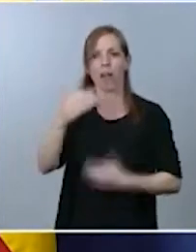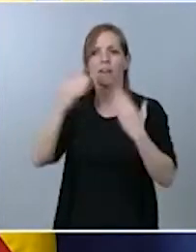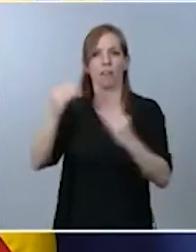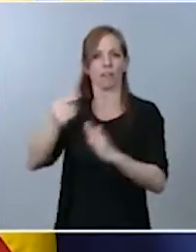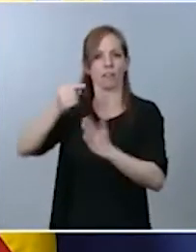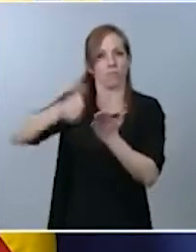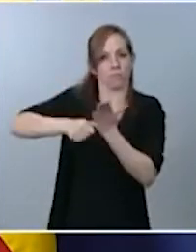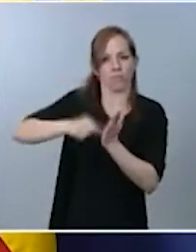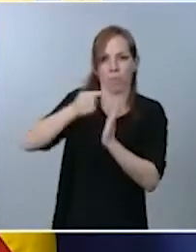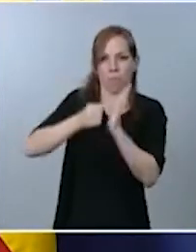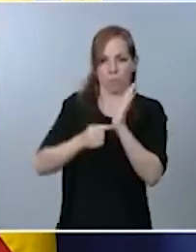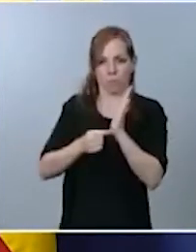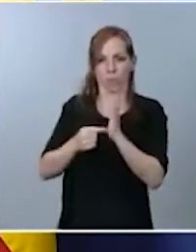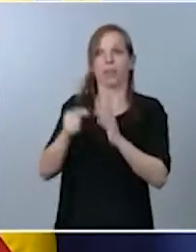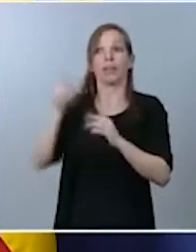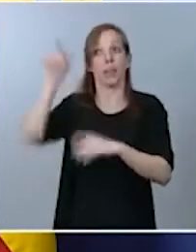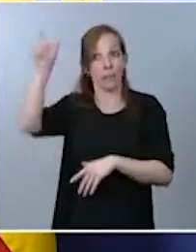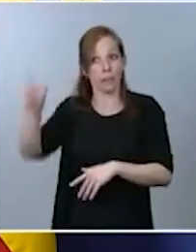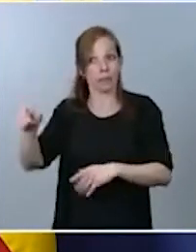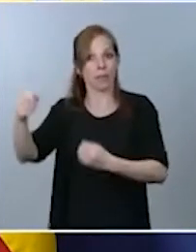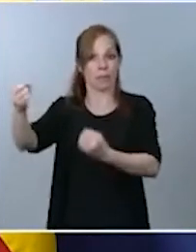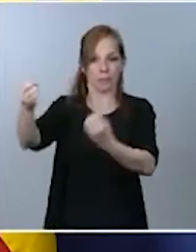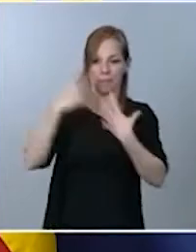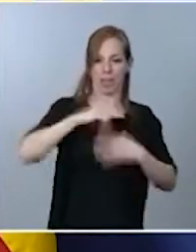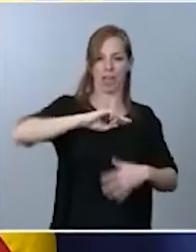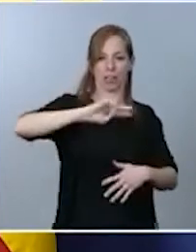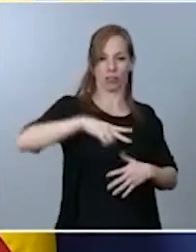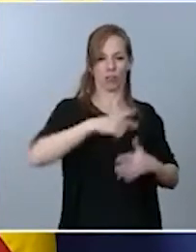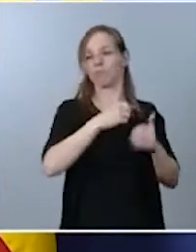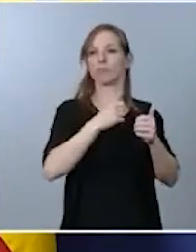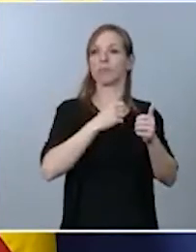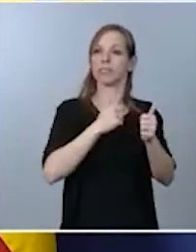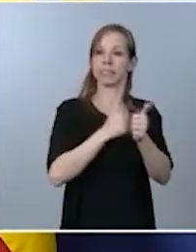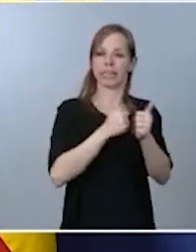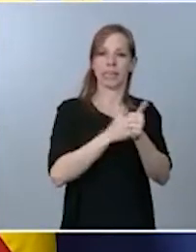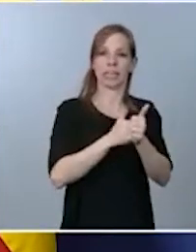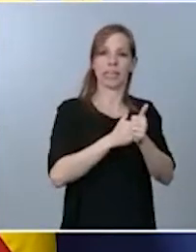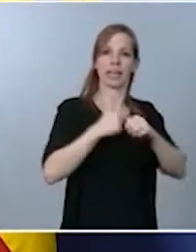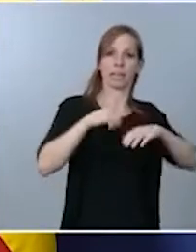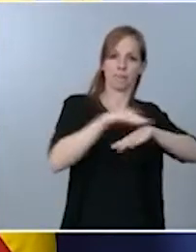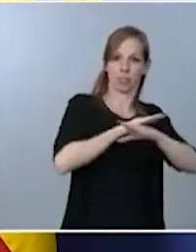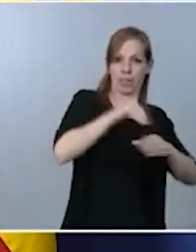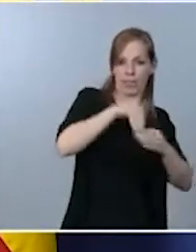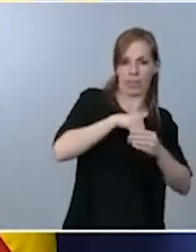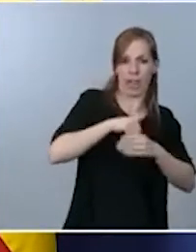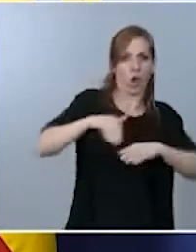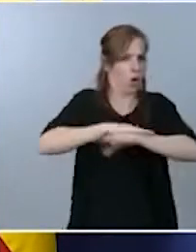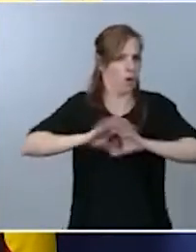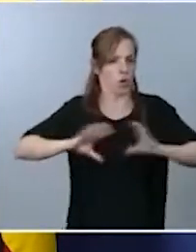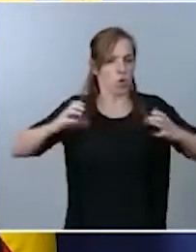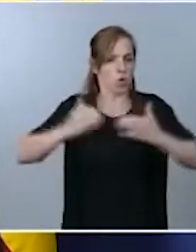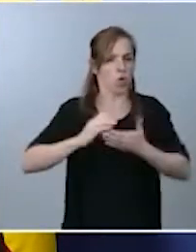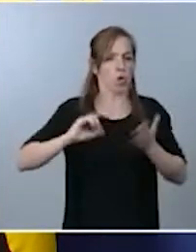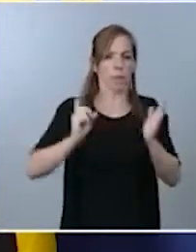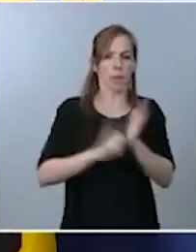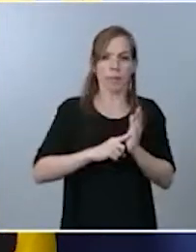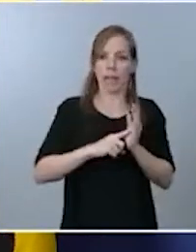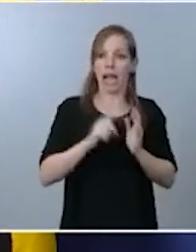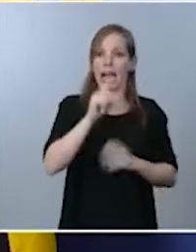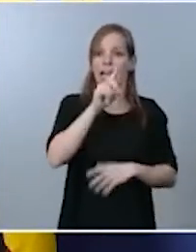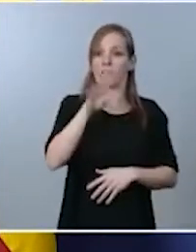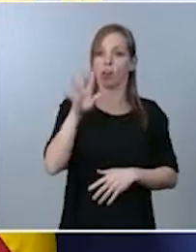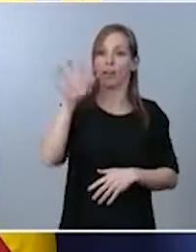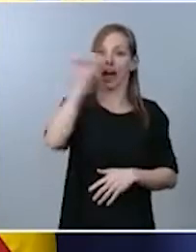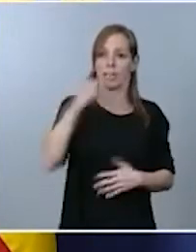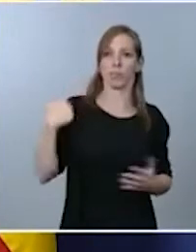subsecretaria, al ministro del Interior y al Gobierno en pleno la necesidad, después de estos 14 años de vigencia del carné por puntos,